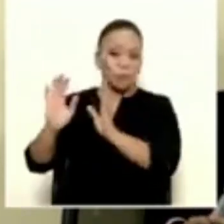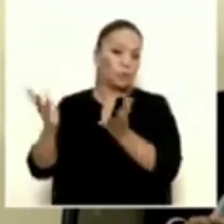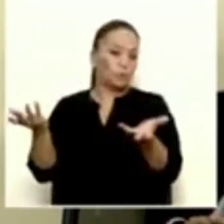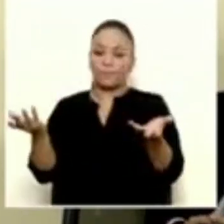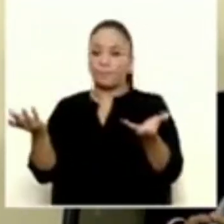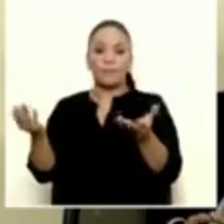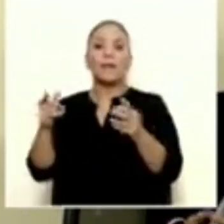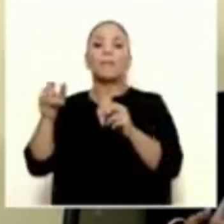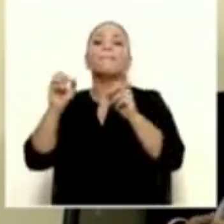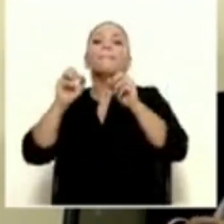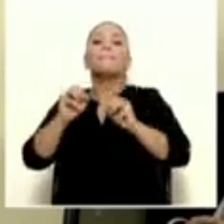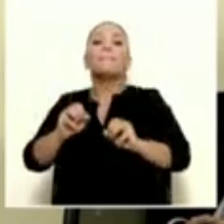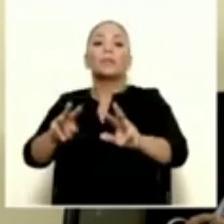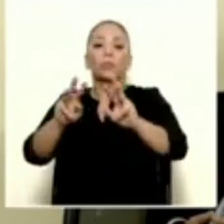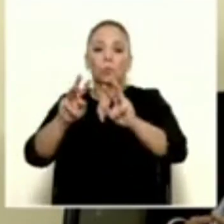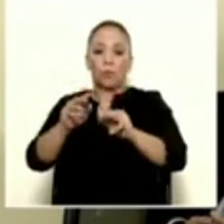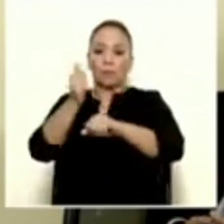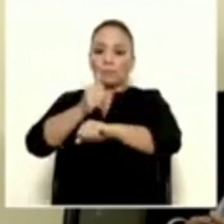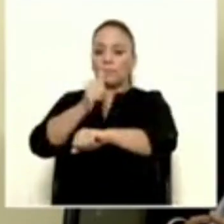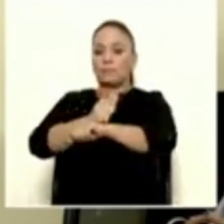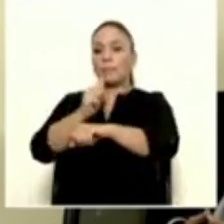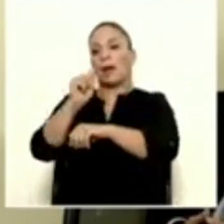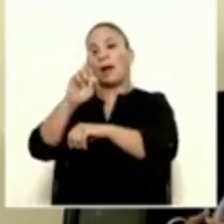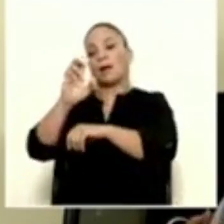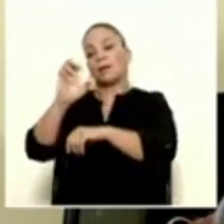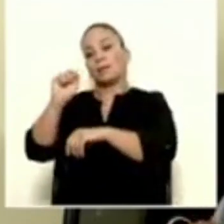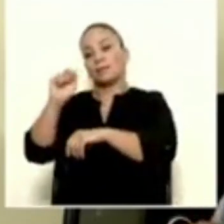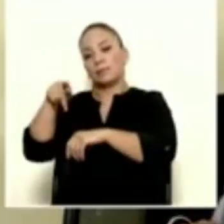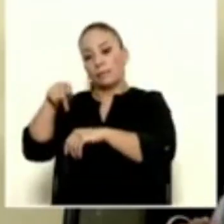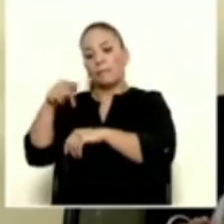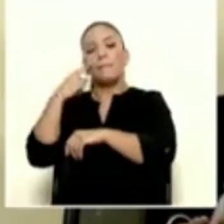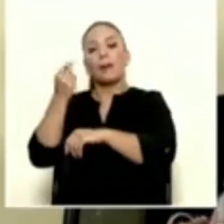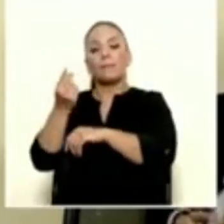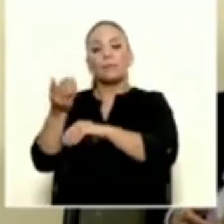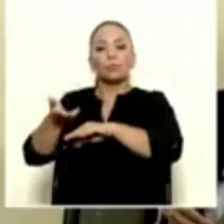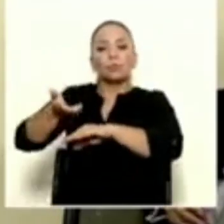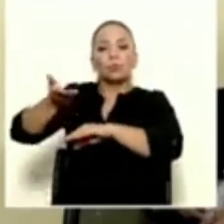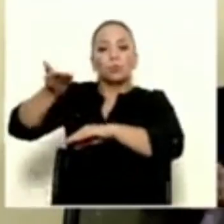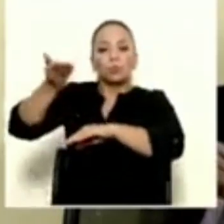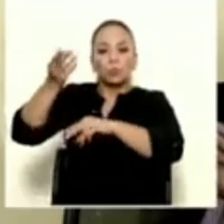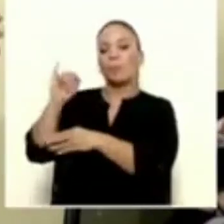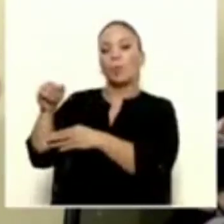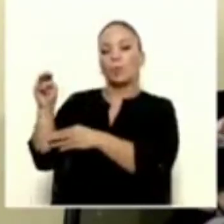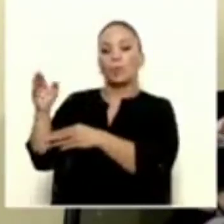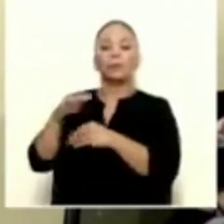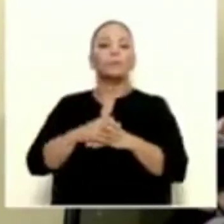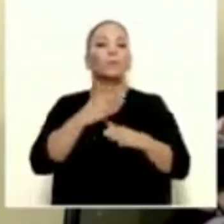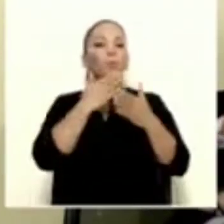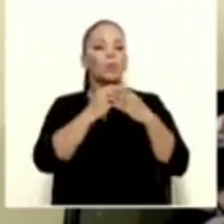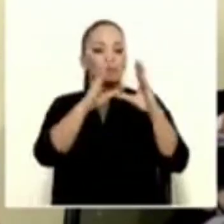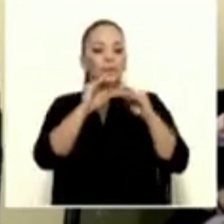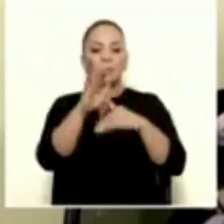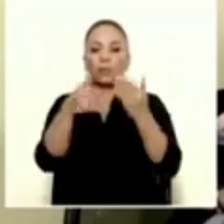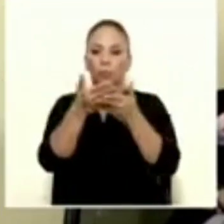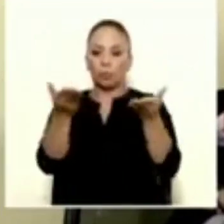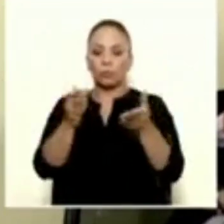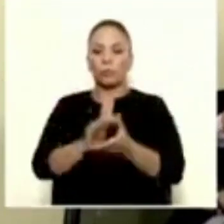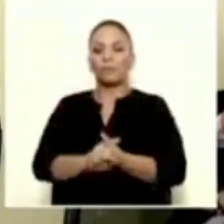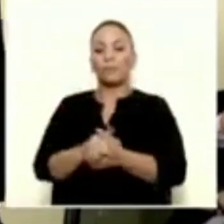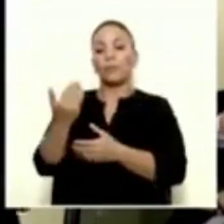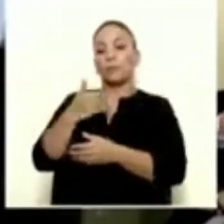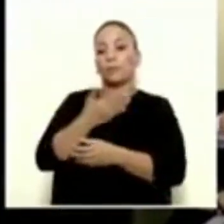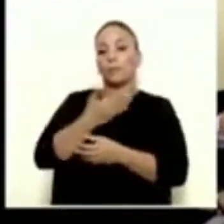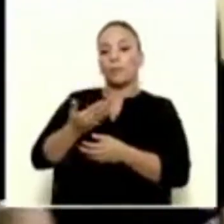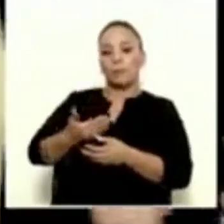la metodología de Arecep que va a hacer que los precios suban muy rápidamente. Buenas tardes a todos. Señor